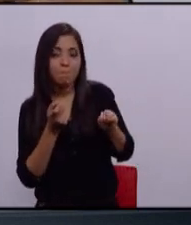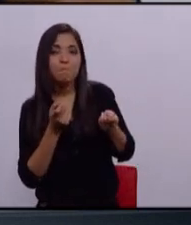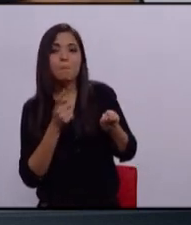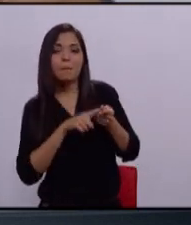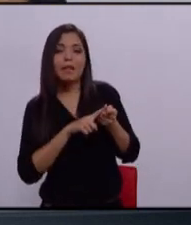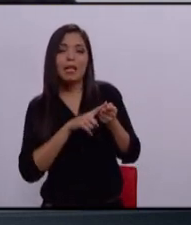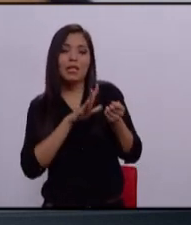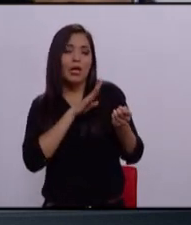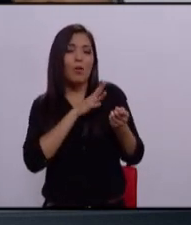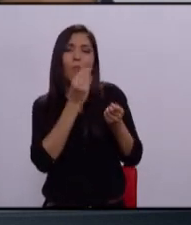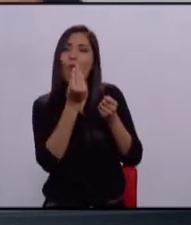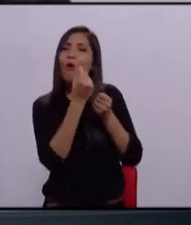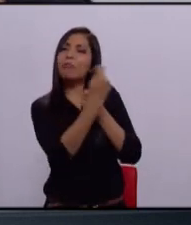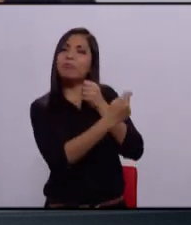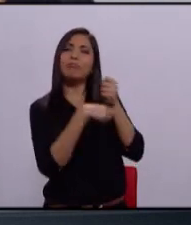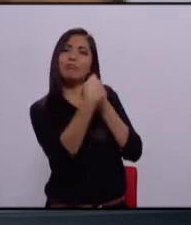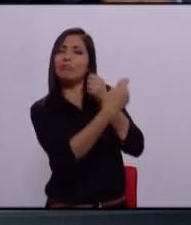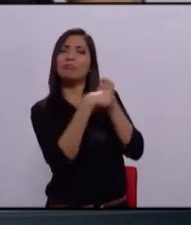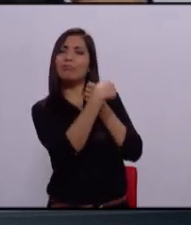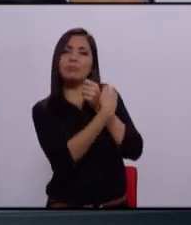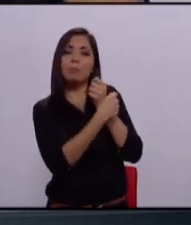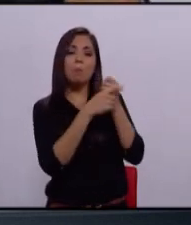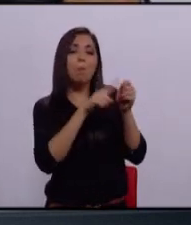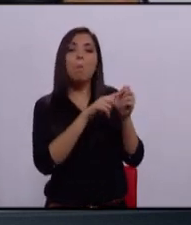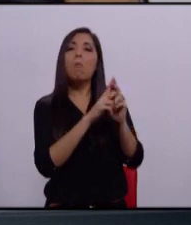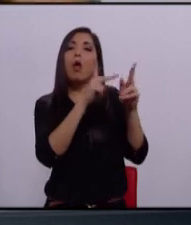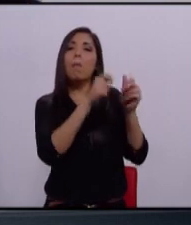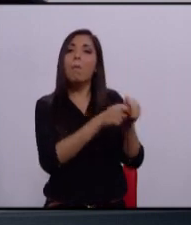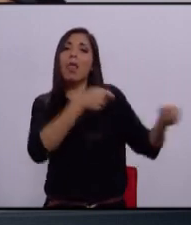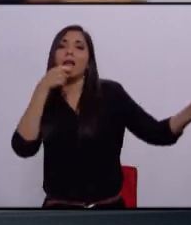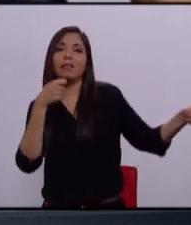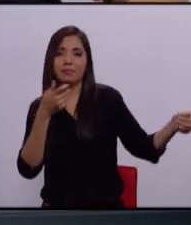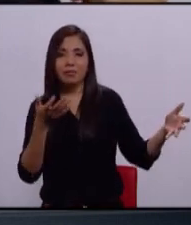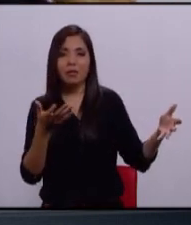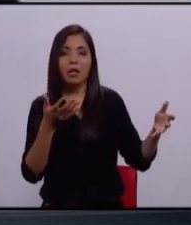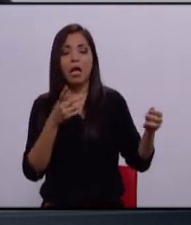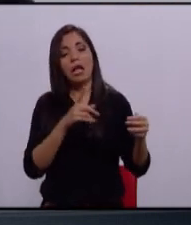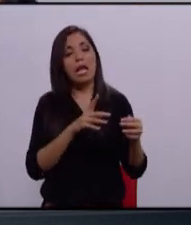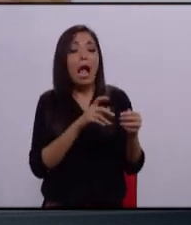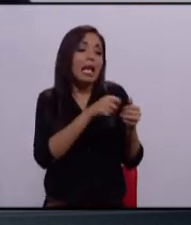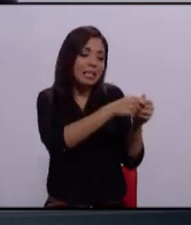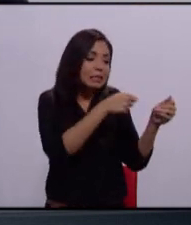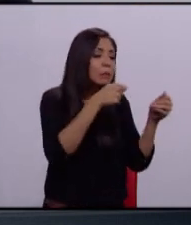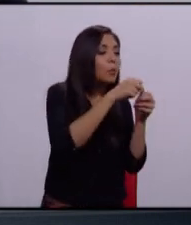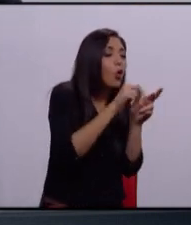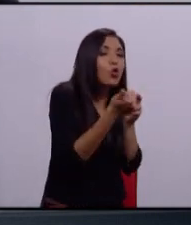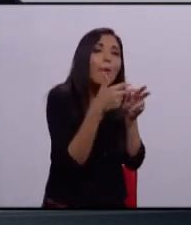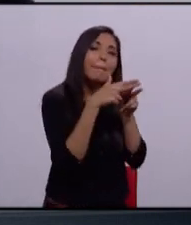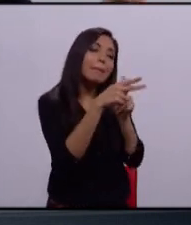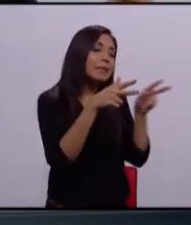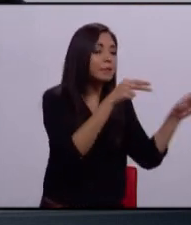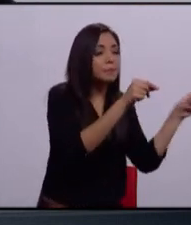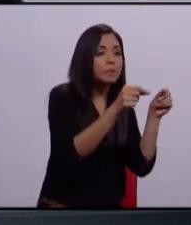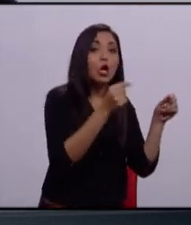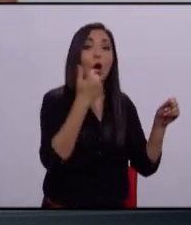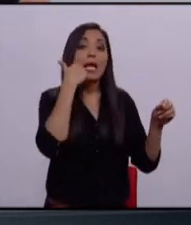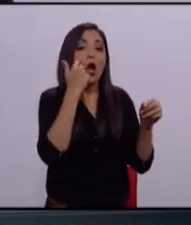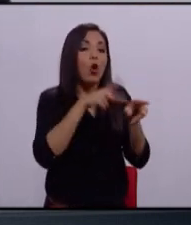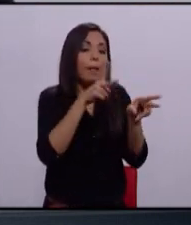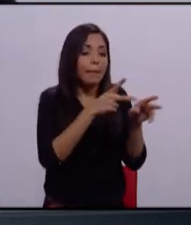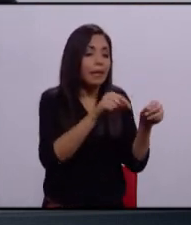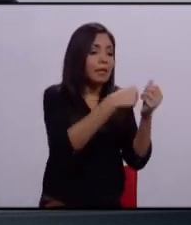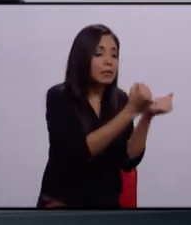enudado, que lo que hace es que lo rompe. Corta otros pedazos y al final quiere amarrarlos todos.